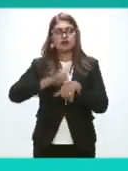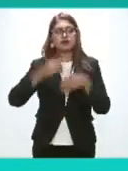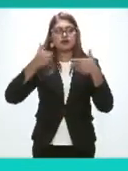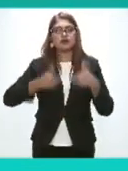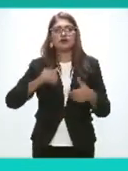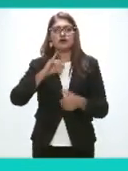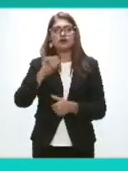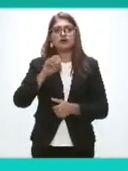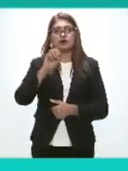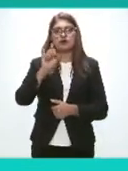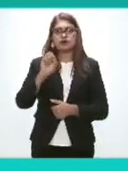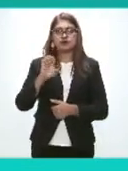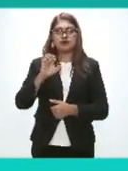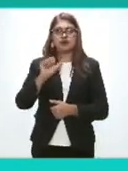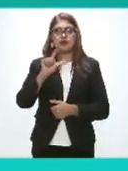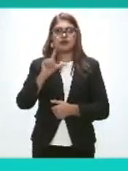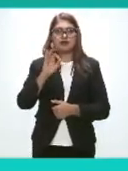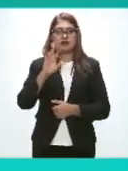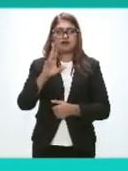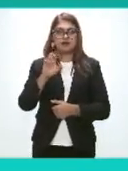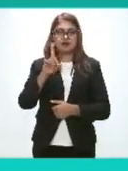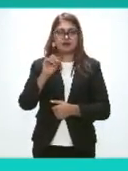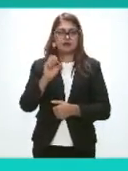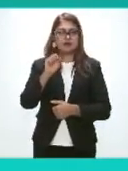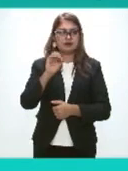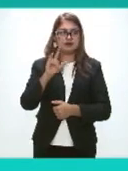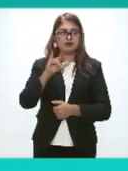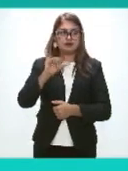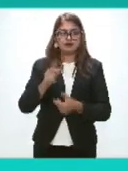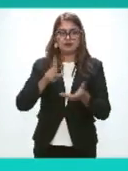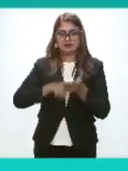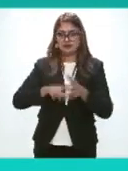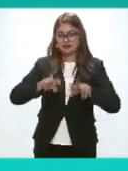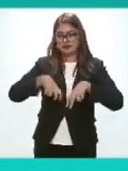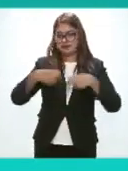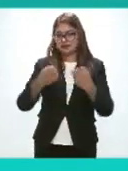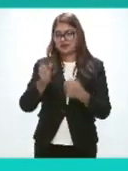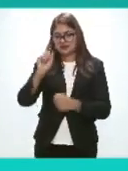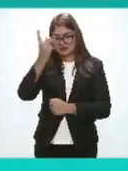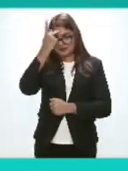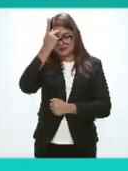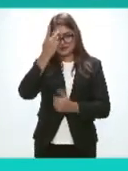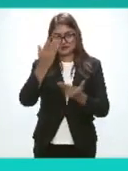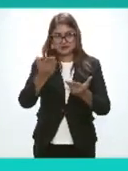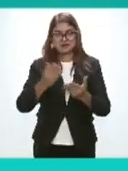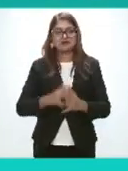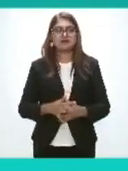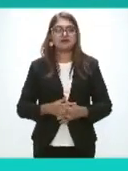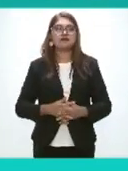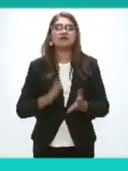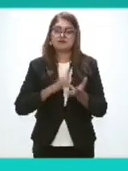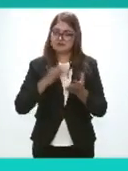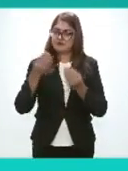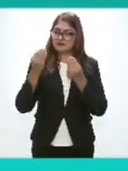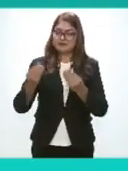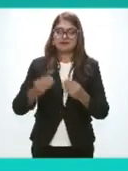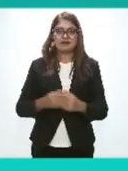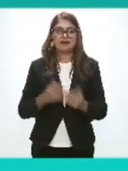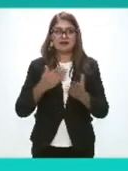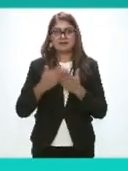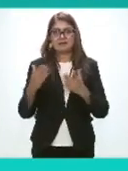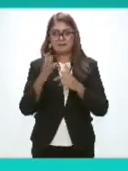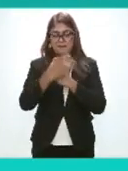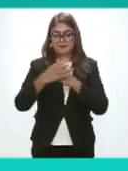Solís José Alfredo Solís Ramírez En representación Del Pleno De San Luis Potosí Muchas gracias El